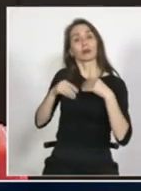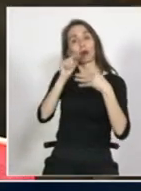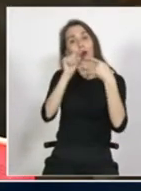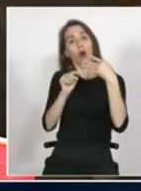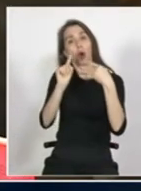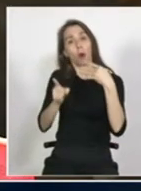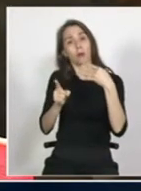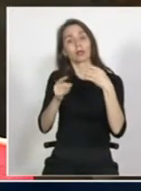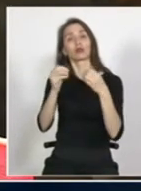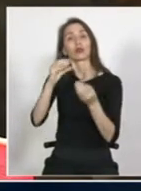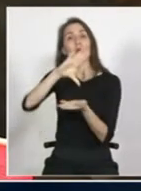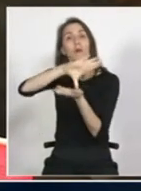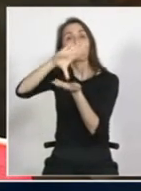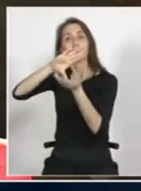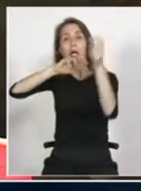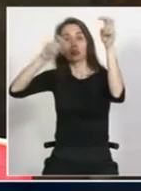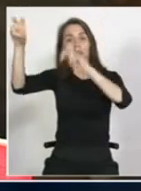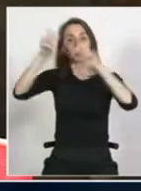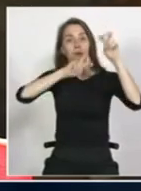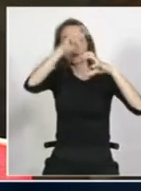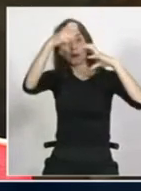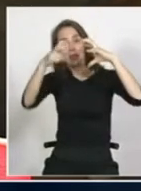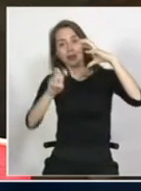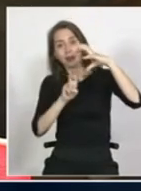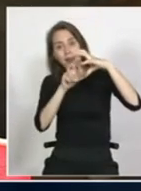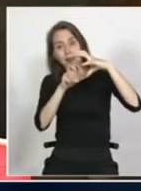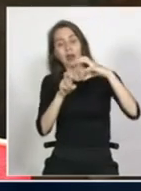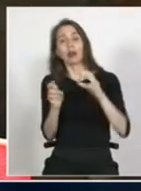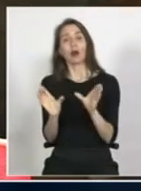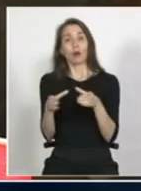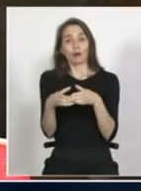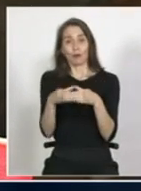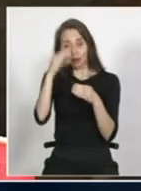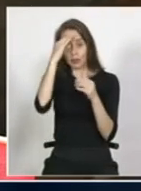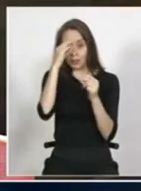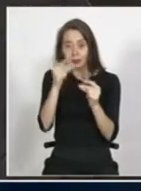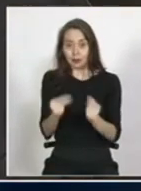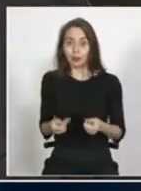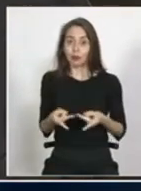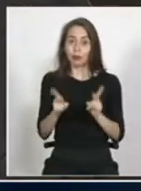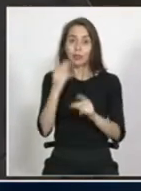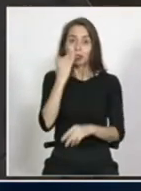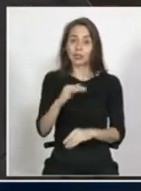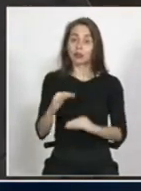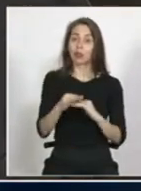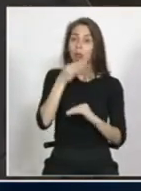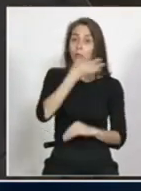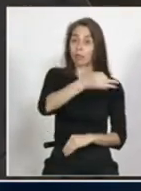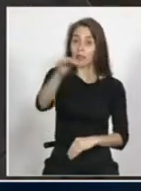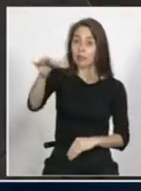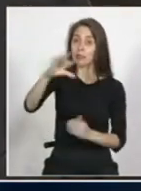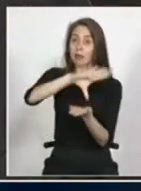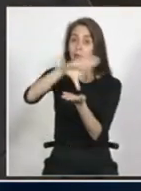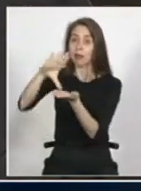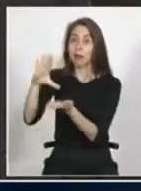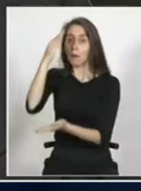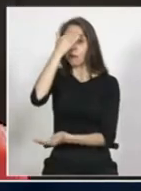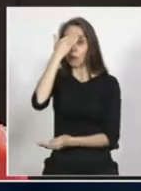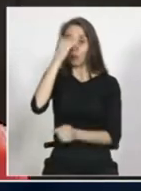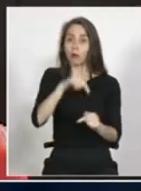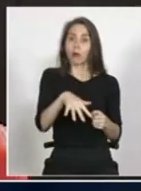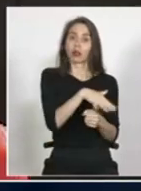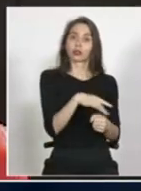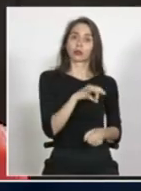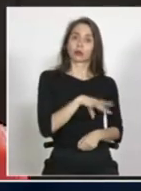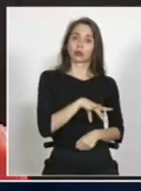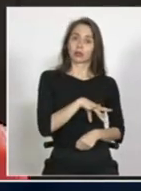migratoria. Asimismo, el Comité de Expertos sobre los Derechos del Niño ha manifestado su preocupación por la situación que tenemos en Chile y